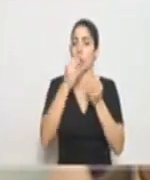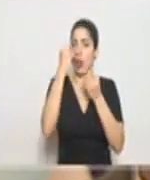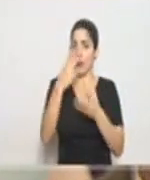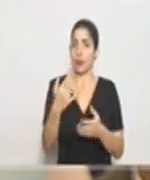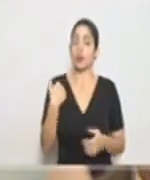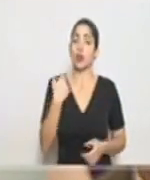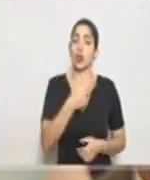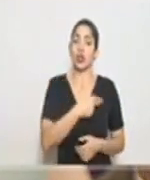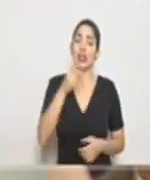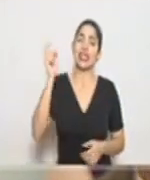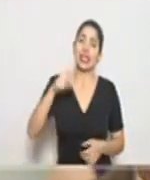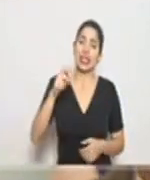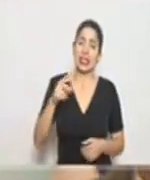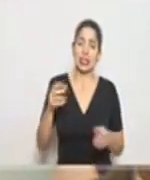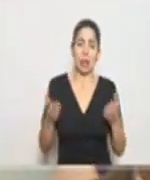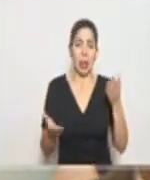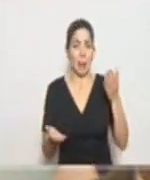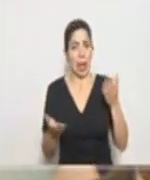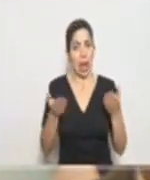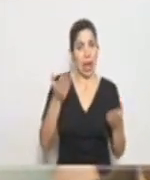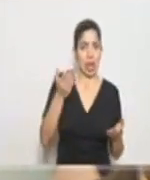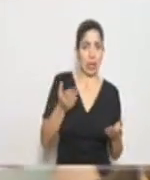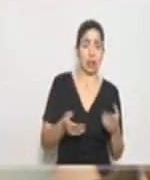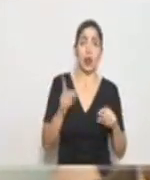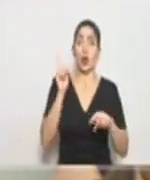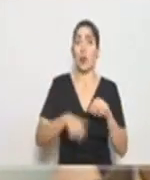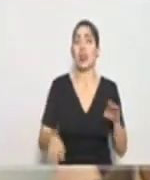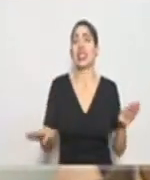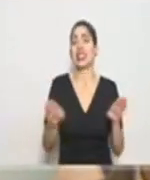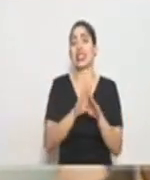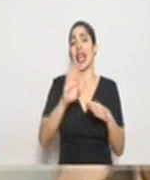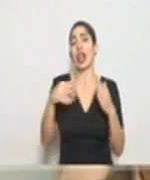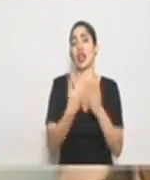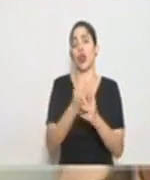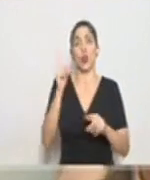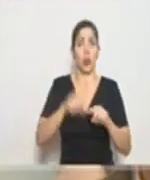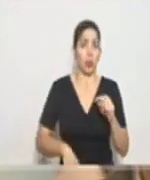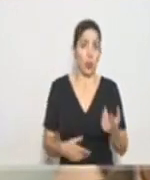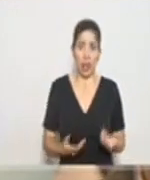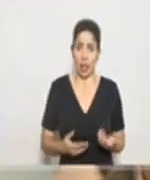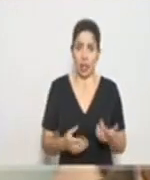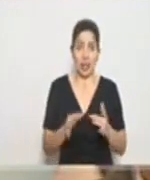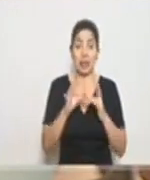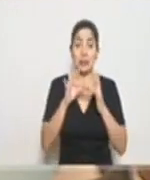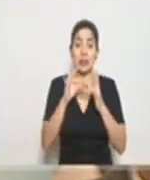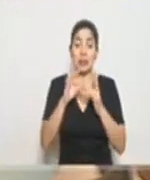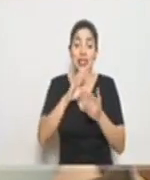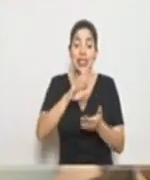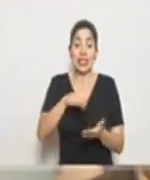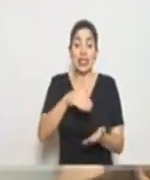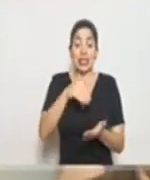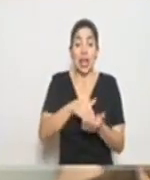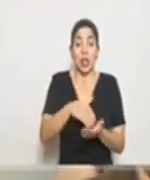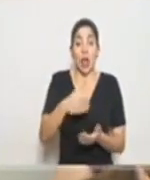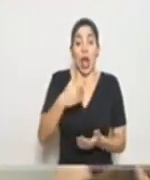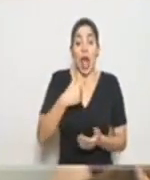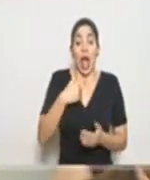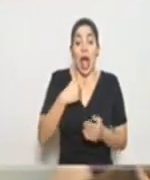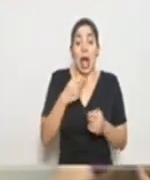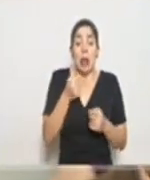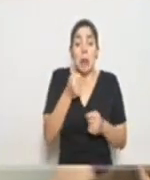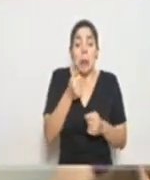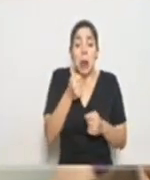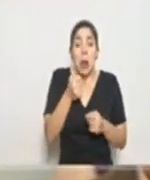tenemos que mantener ese balance, no podemos cerrar absolutamente todo y sobre todo los centros que tienen una mínima